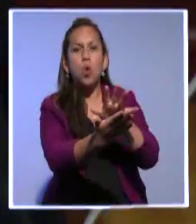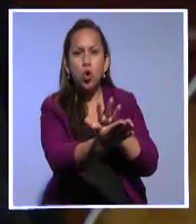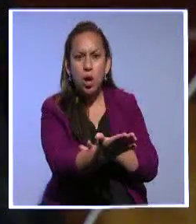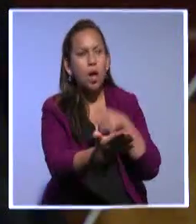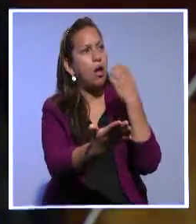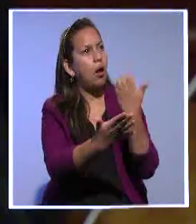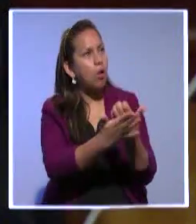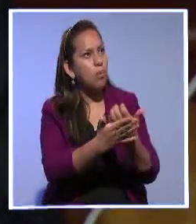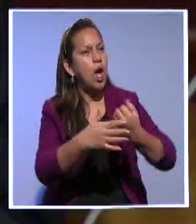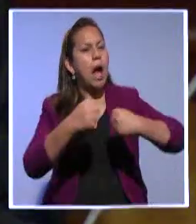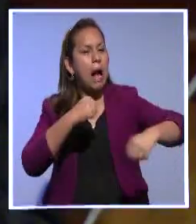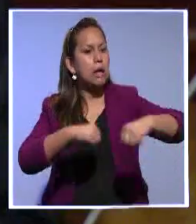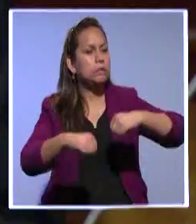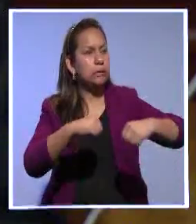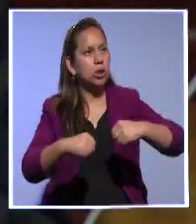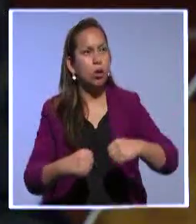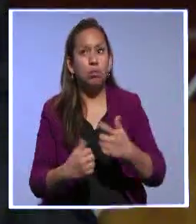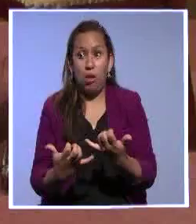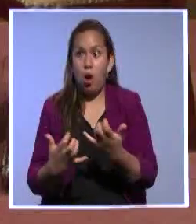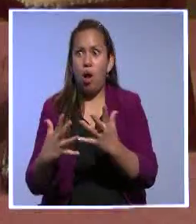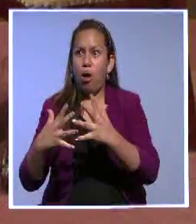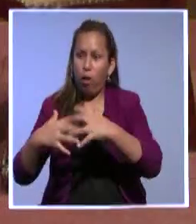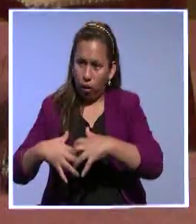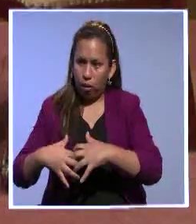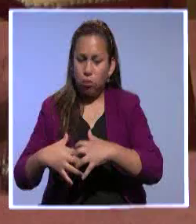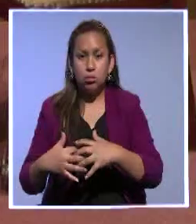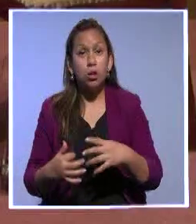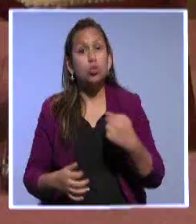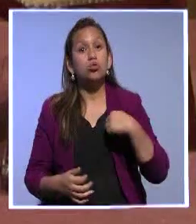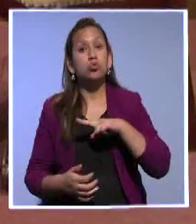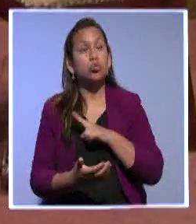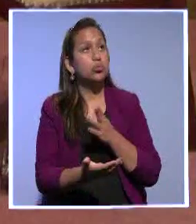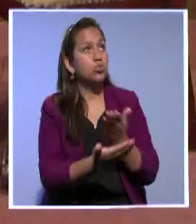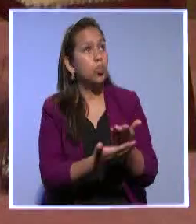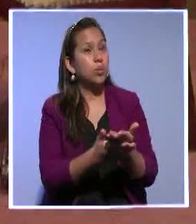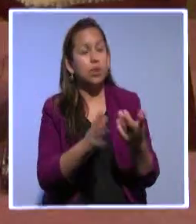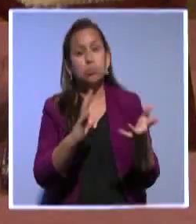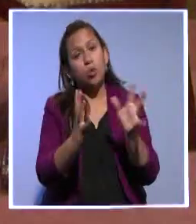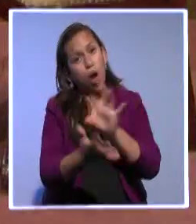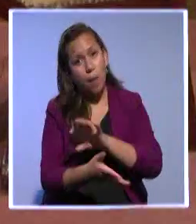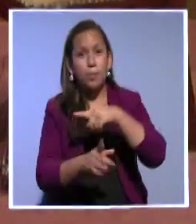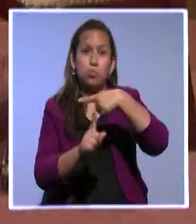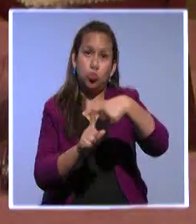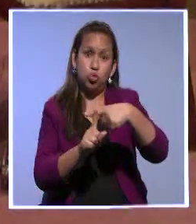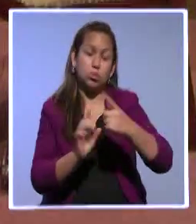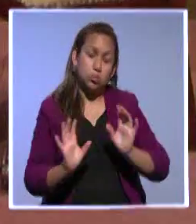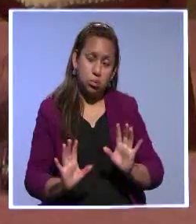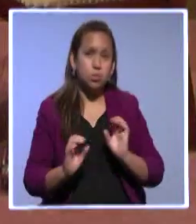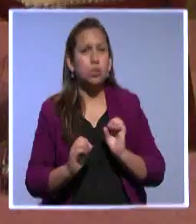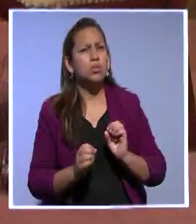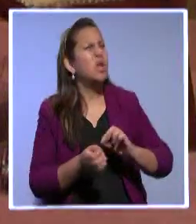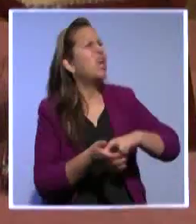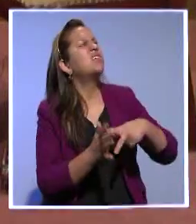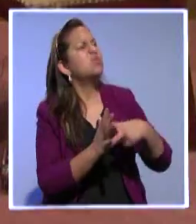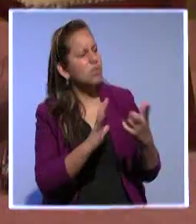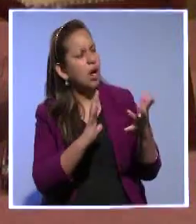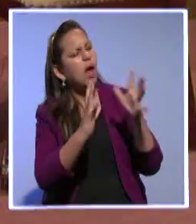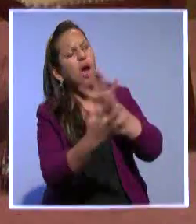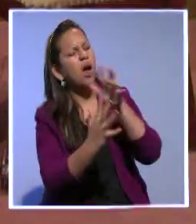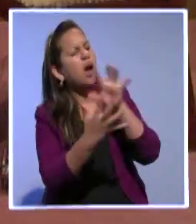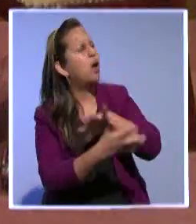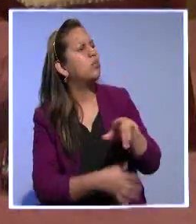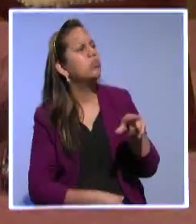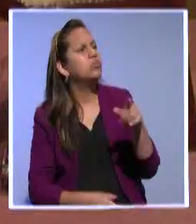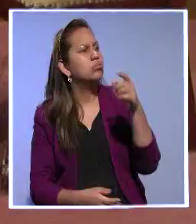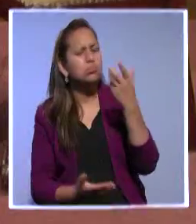años salir de ella. Entonces nosotros proponemos un cambio positivo a ese modelo. implica ese cambio de modelo asambleísta? Porque lo que se ha cuestionado es